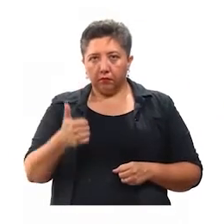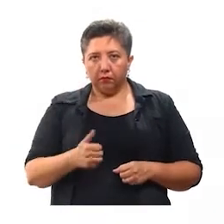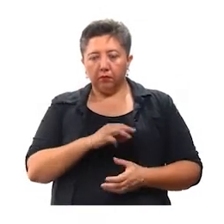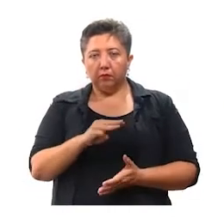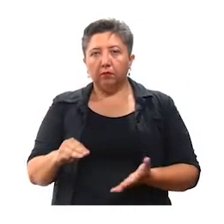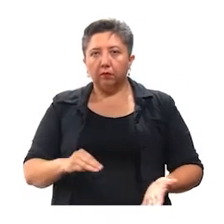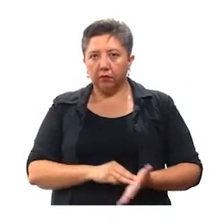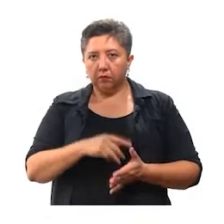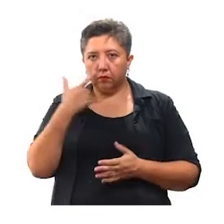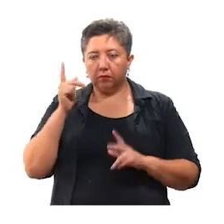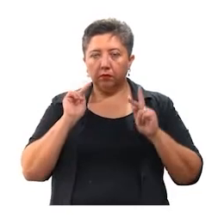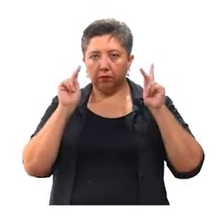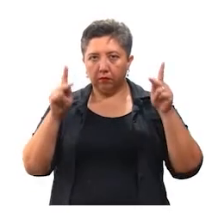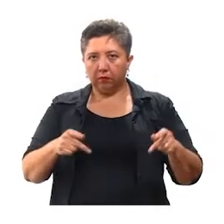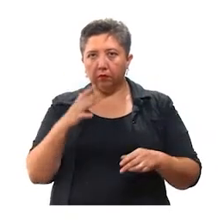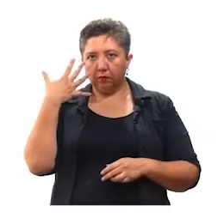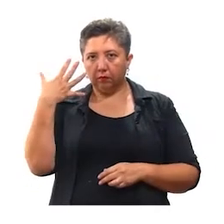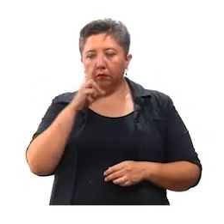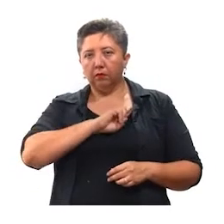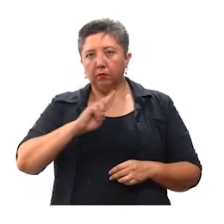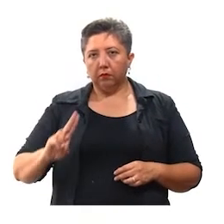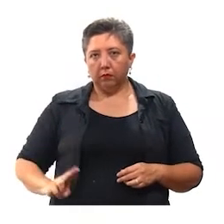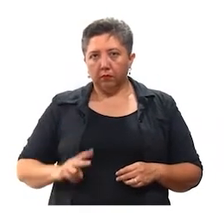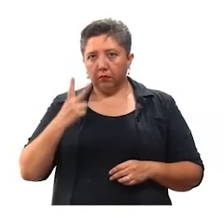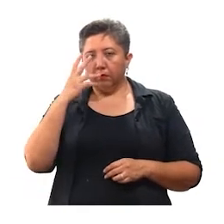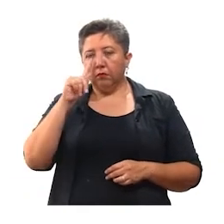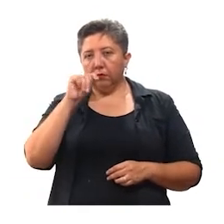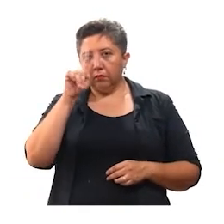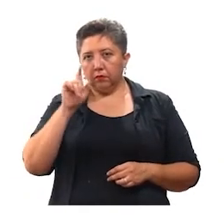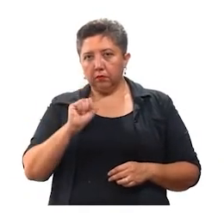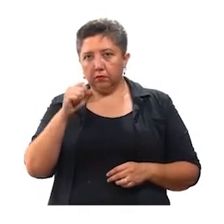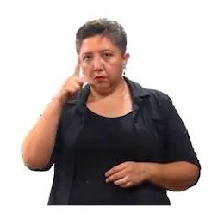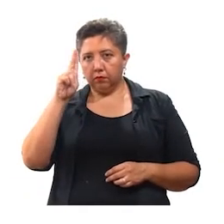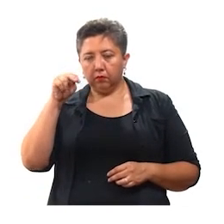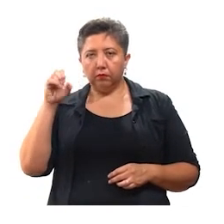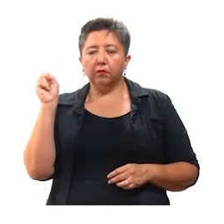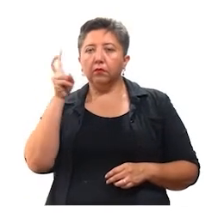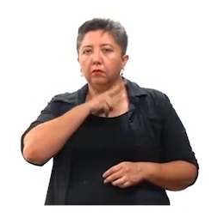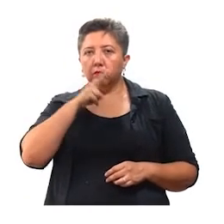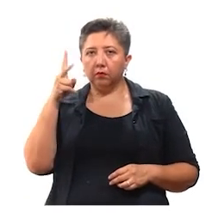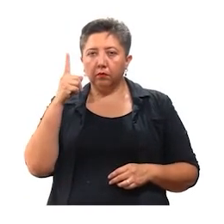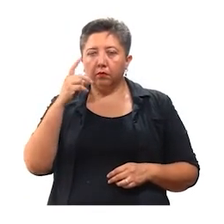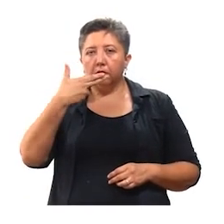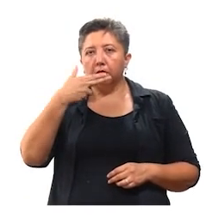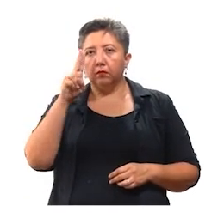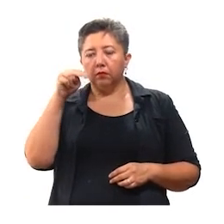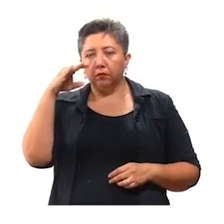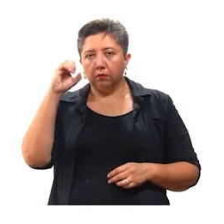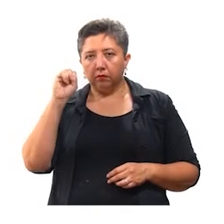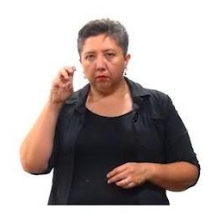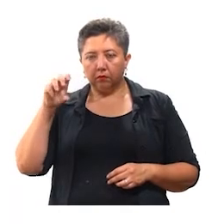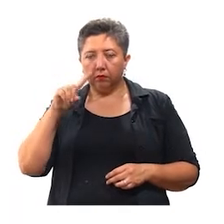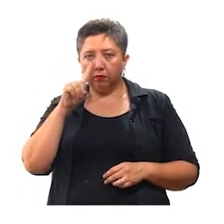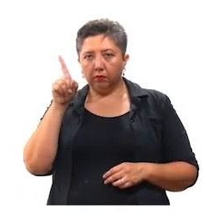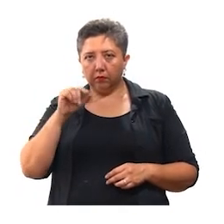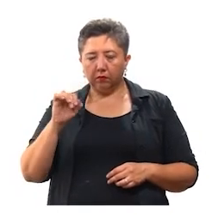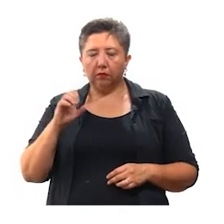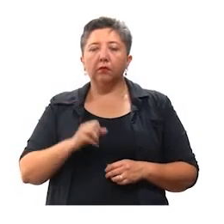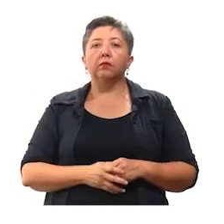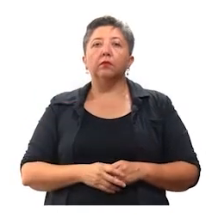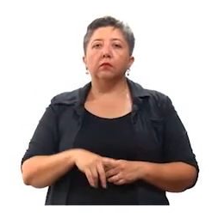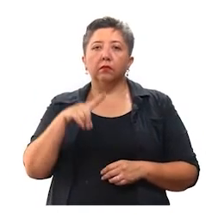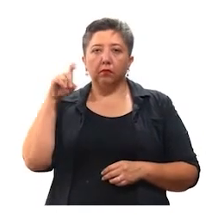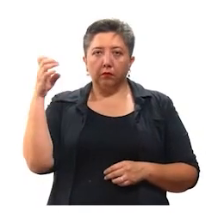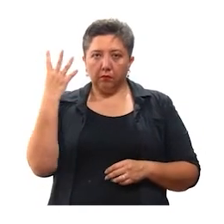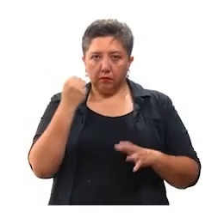ho. Siete progresos. Cinco u man kaka tule bukzos kanasine del valladolid. Ujuntule hunugma tishoko bitetsu kaka. Y chile 109 mil